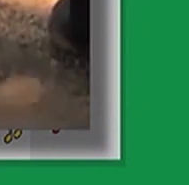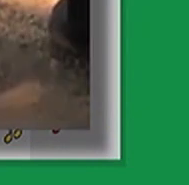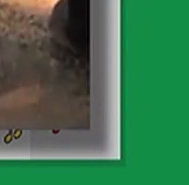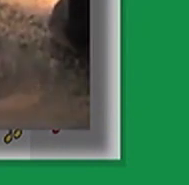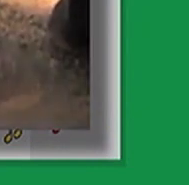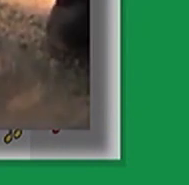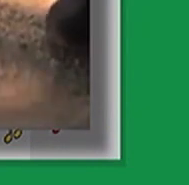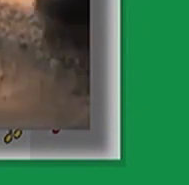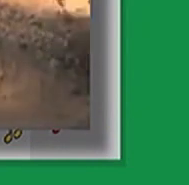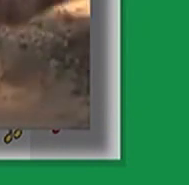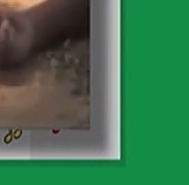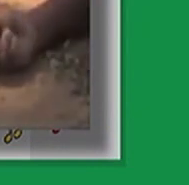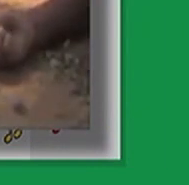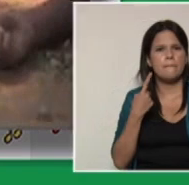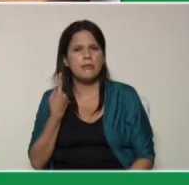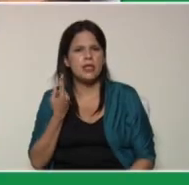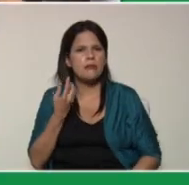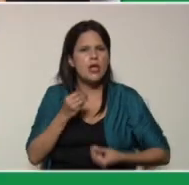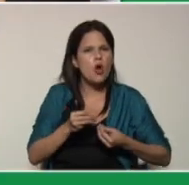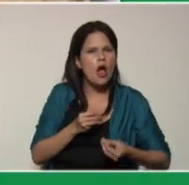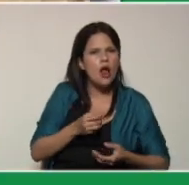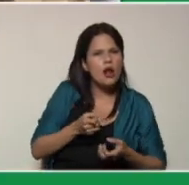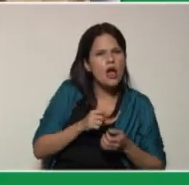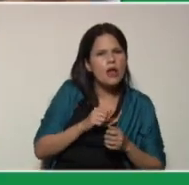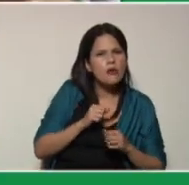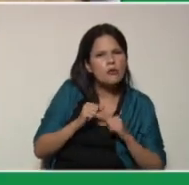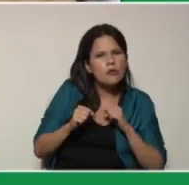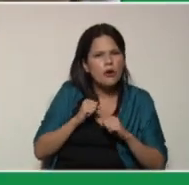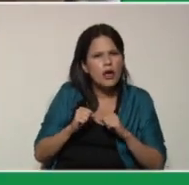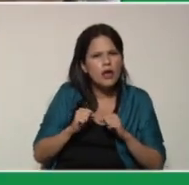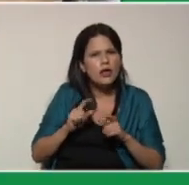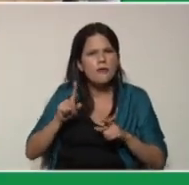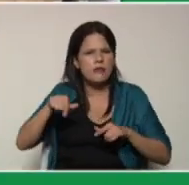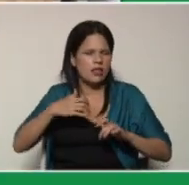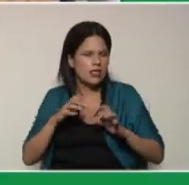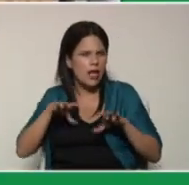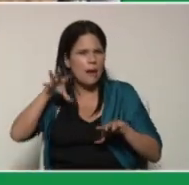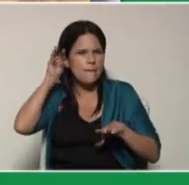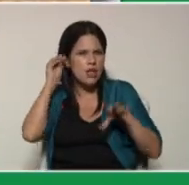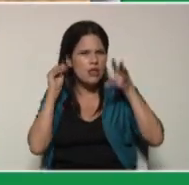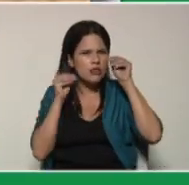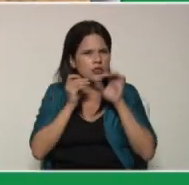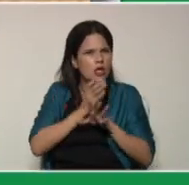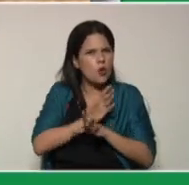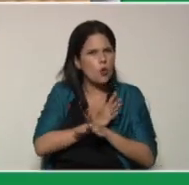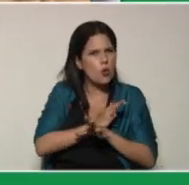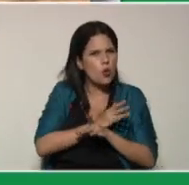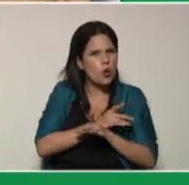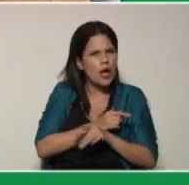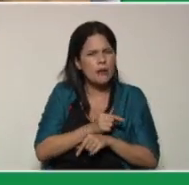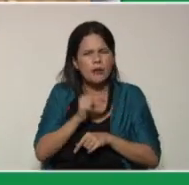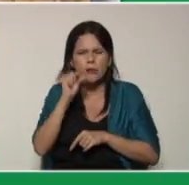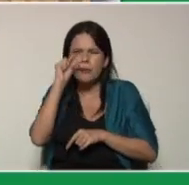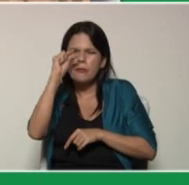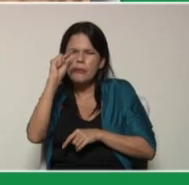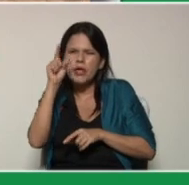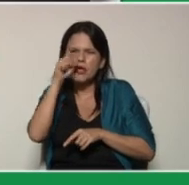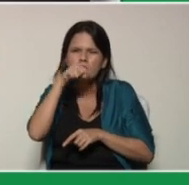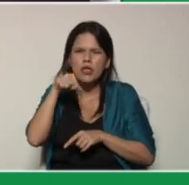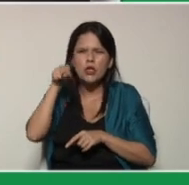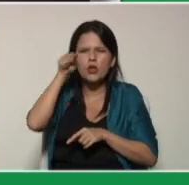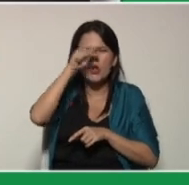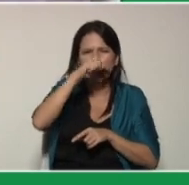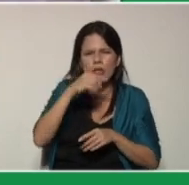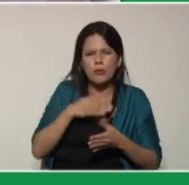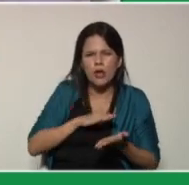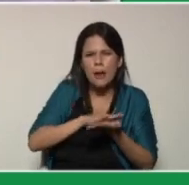Primero hazla rodar mientras aprendes a jugar. Metras pequeñas y redondas que por